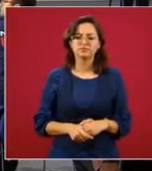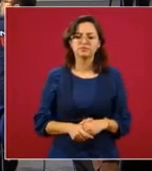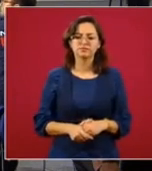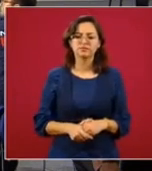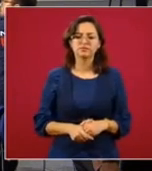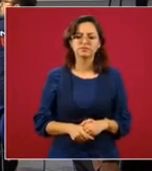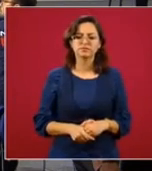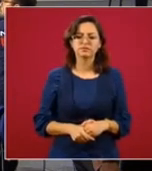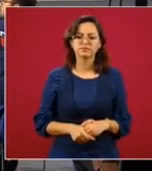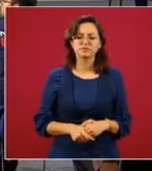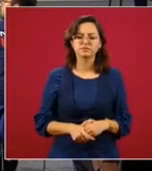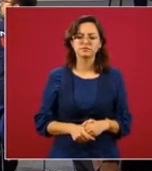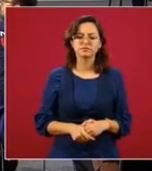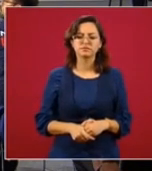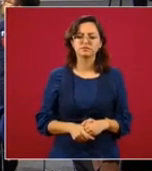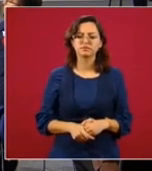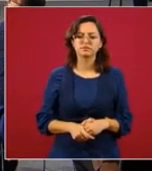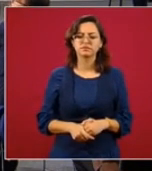Regrésala.